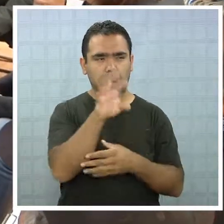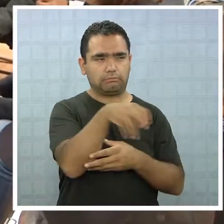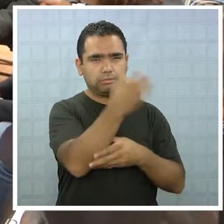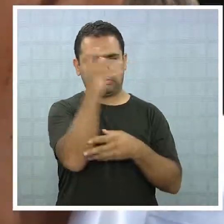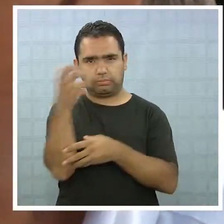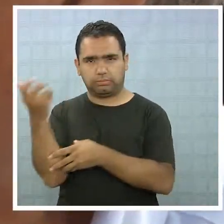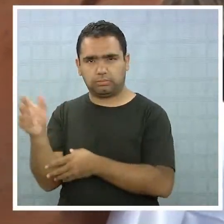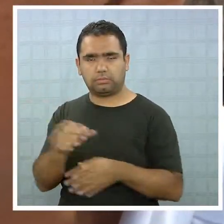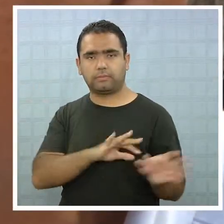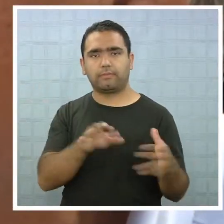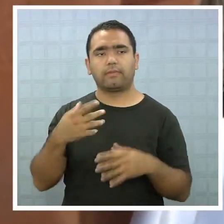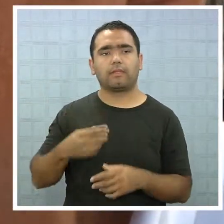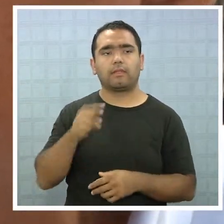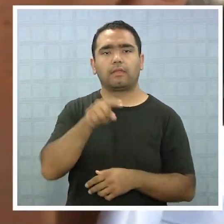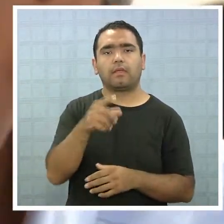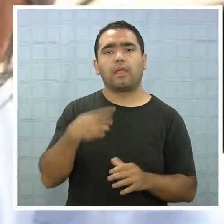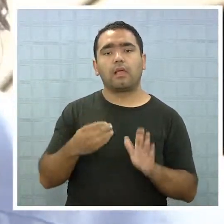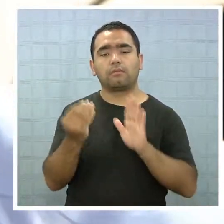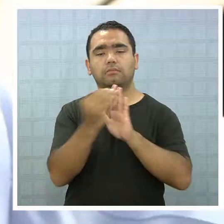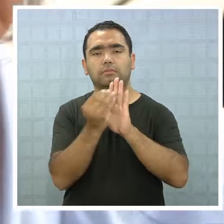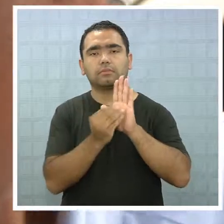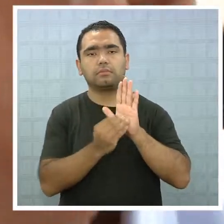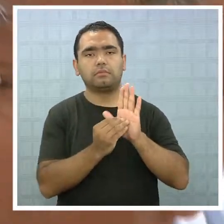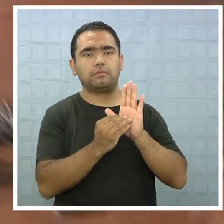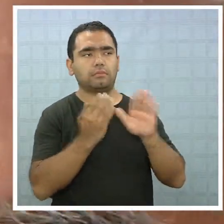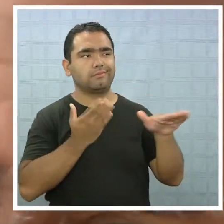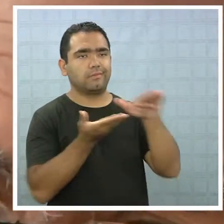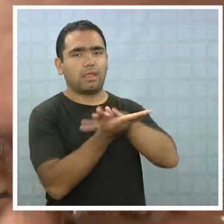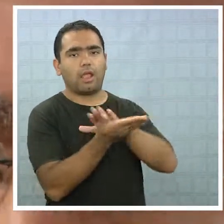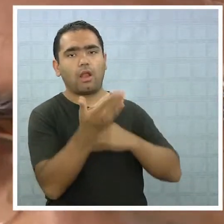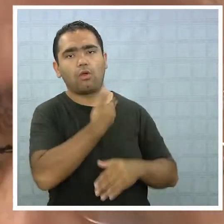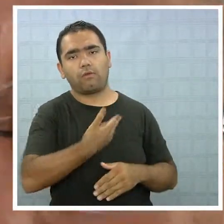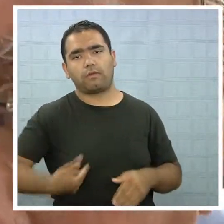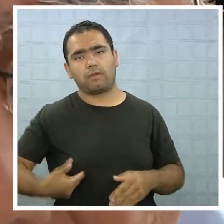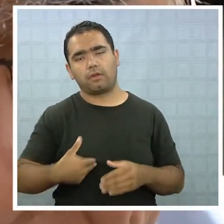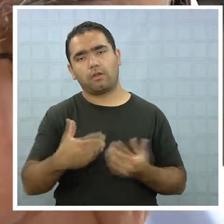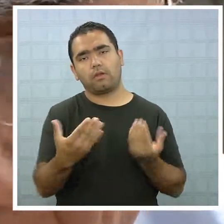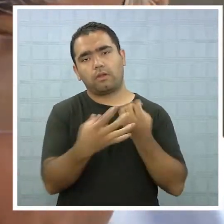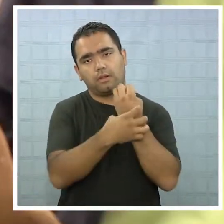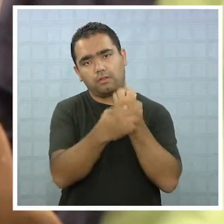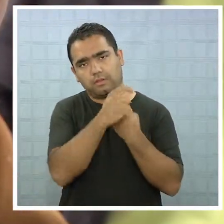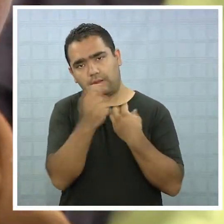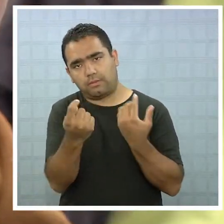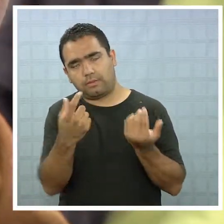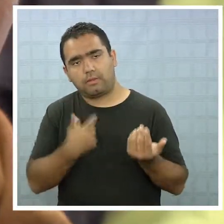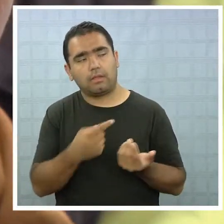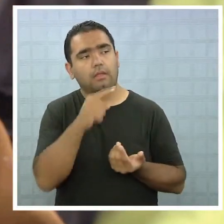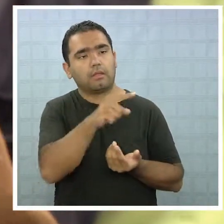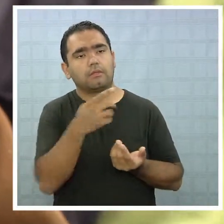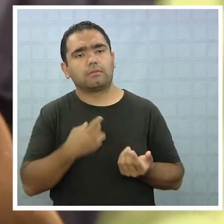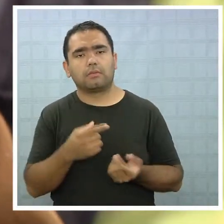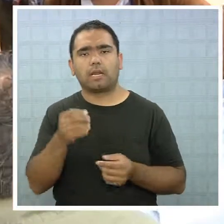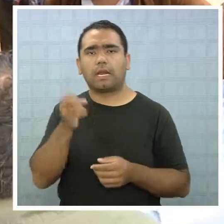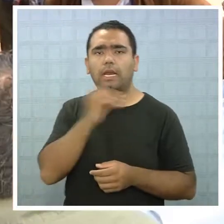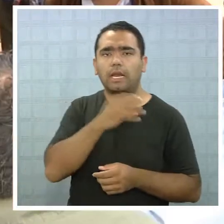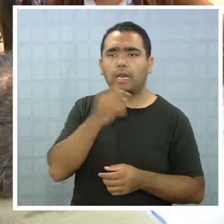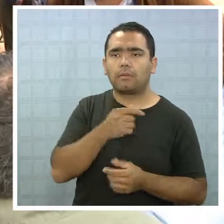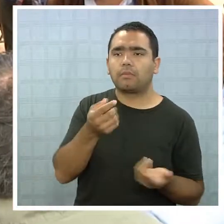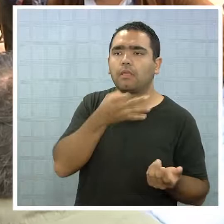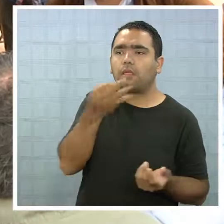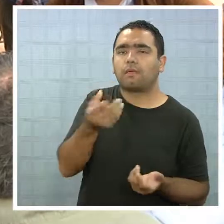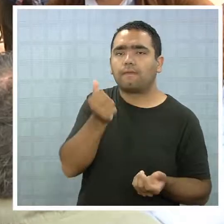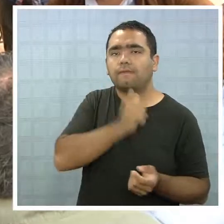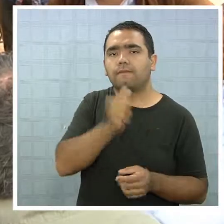entregó en comodato algunos terrenos de la ciudad al gobierno regional para agilizar la ayuda, pero rápidamente surgieron los cuestionamientos por la falta de